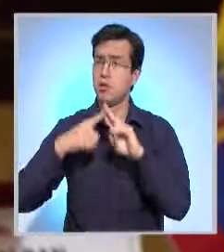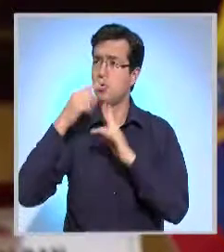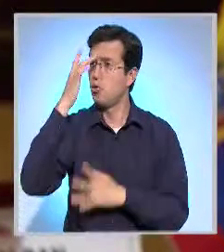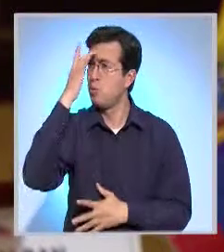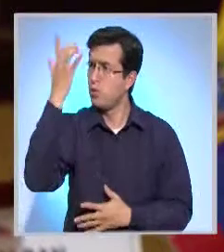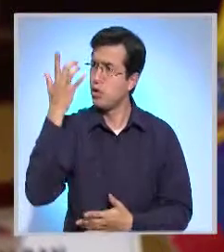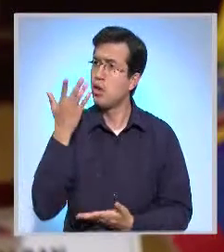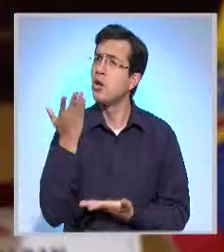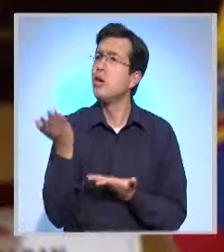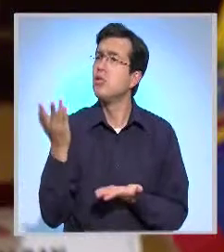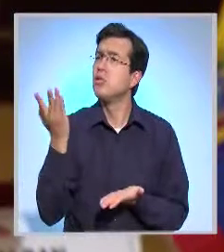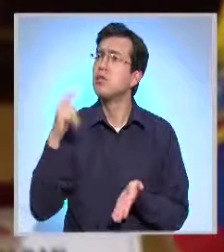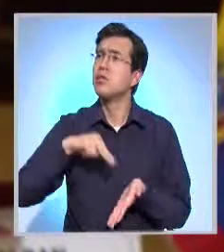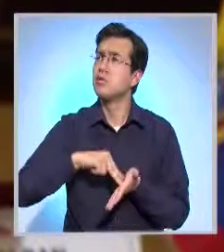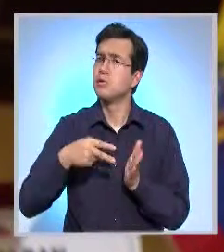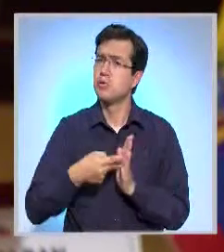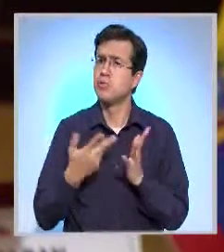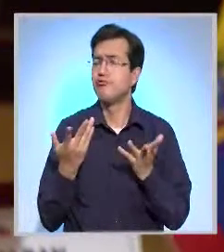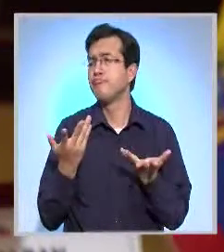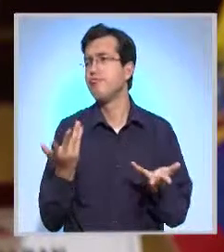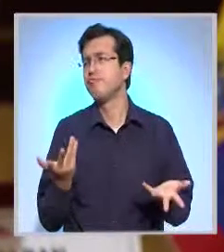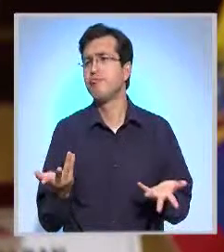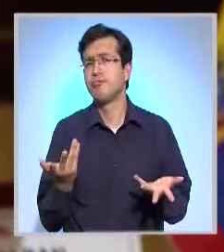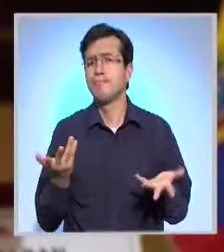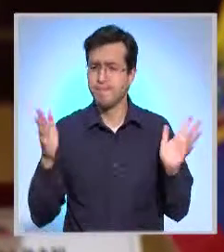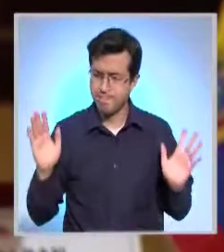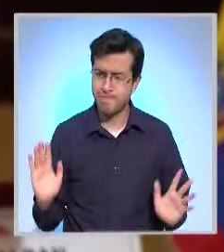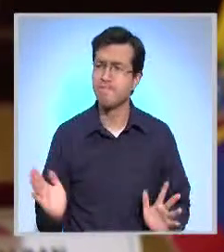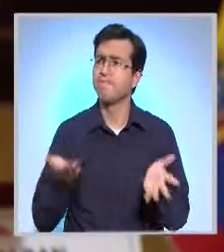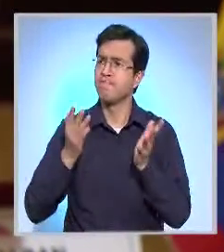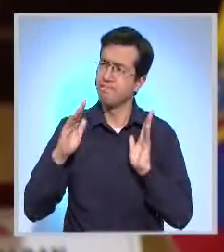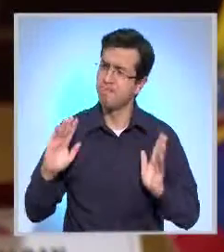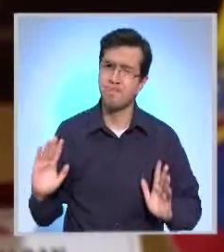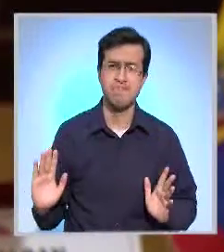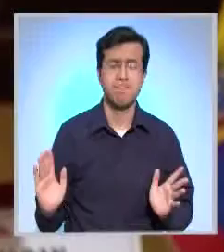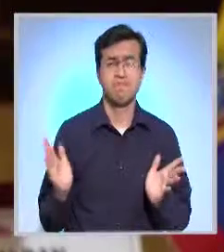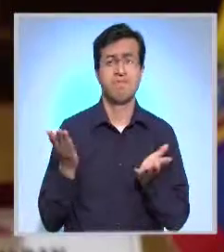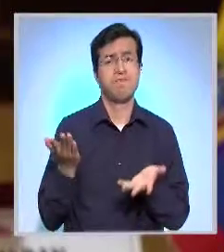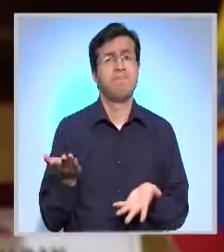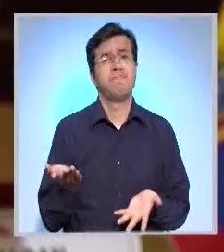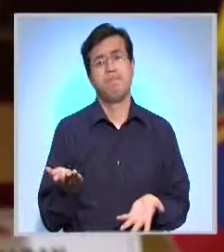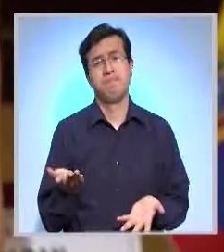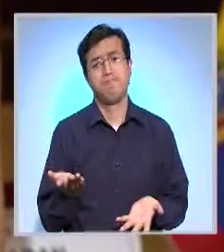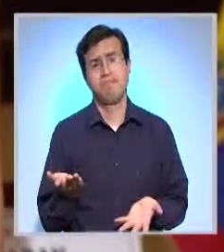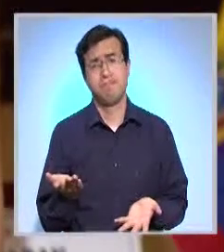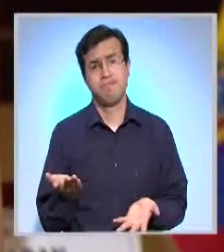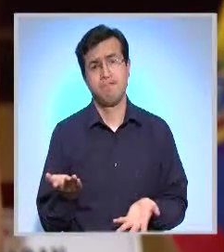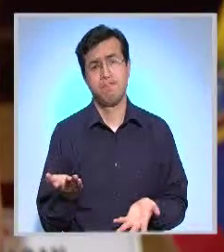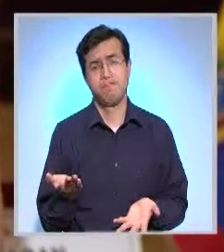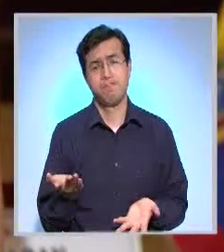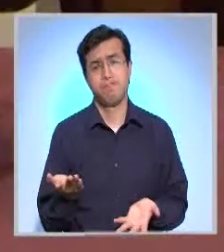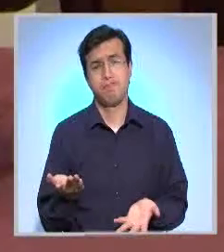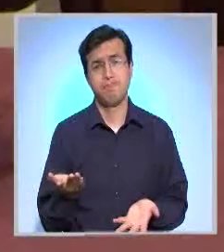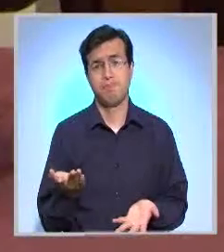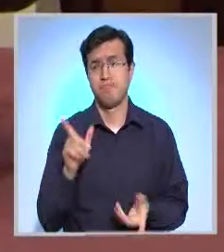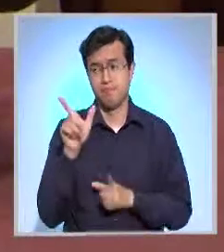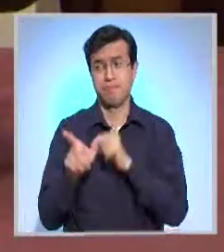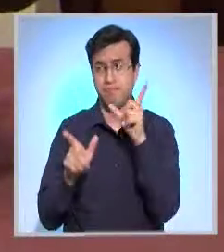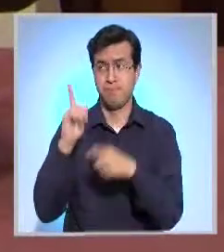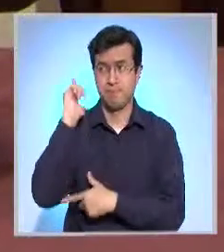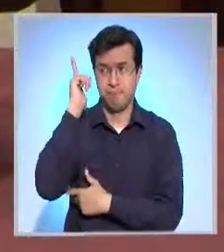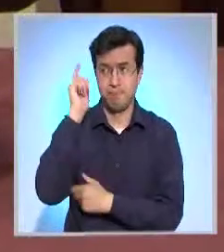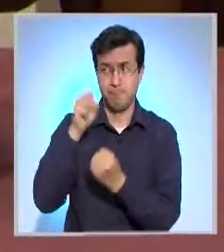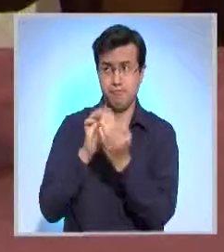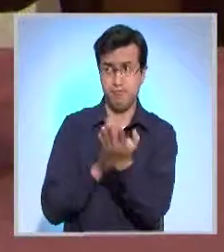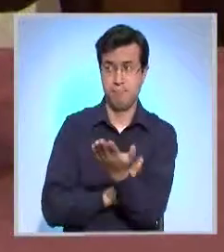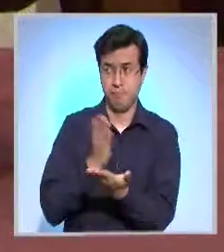duda se constituye en una suerte de impulso para quienes están liderando este tipo de